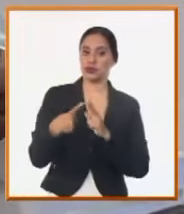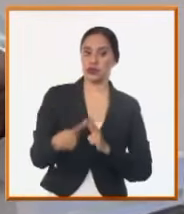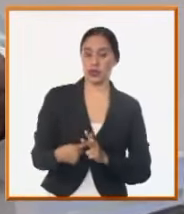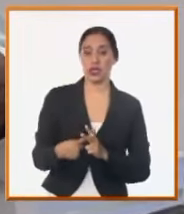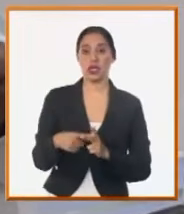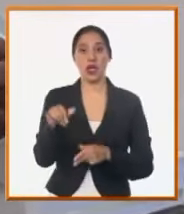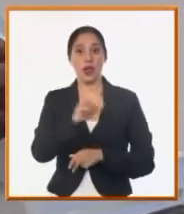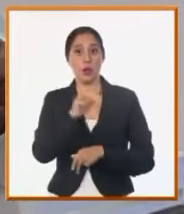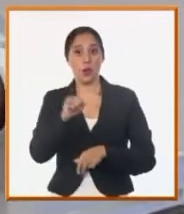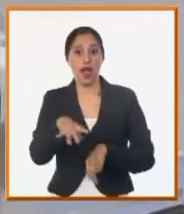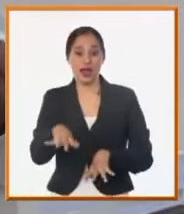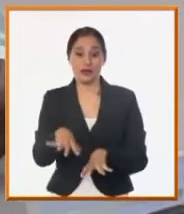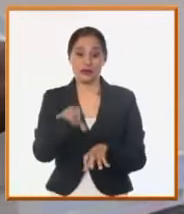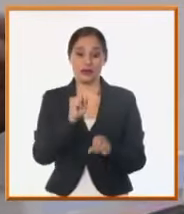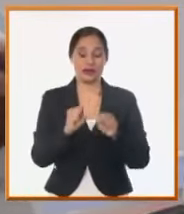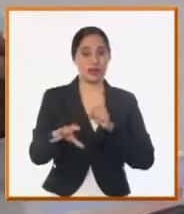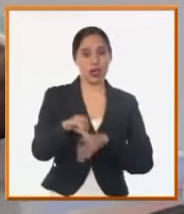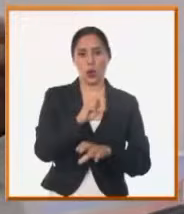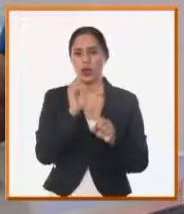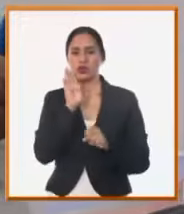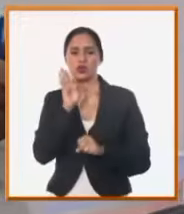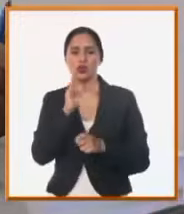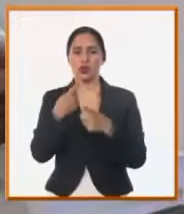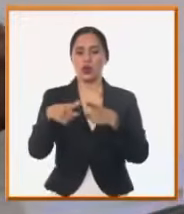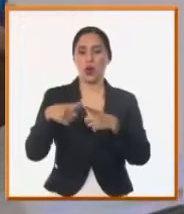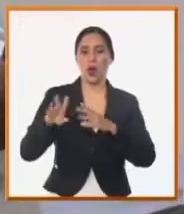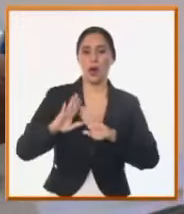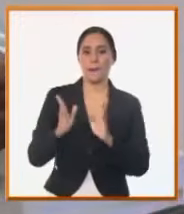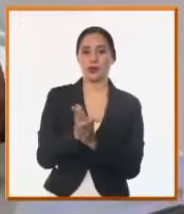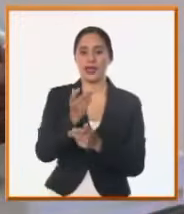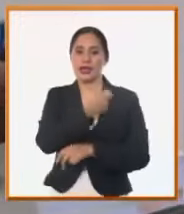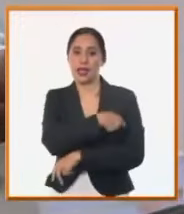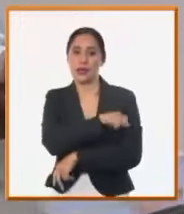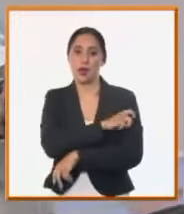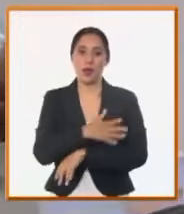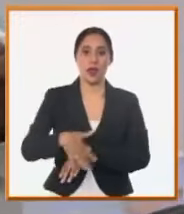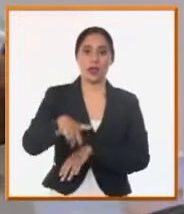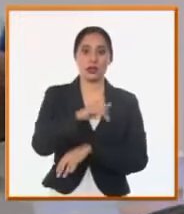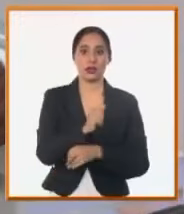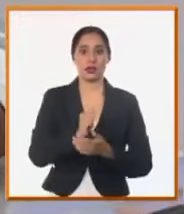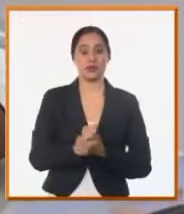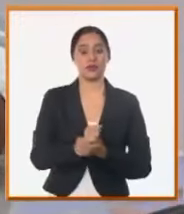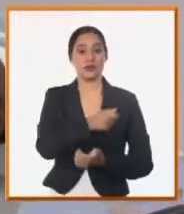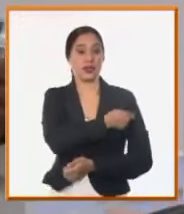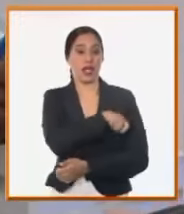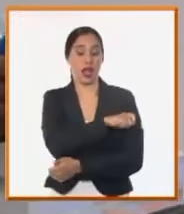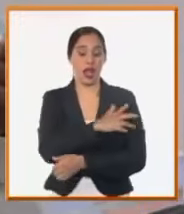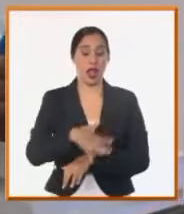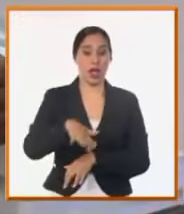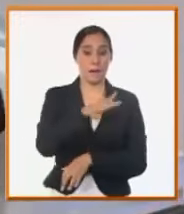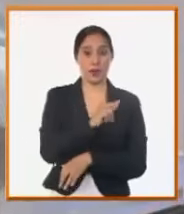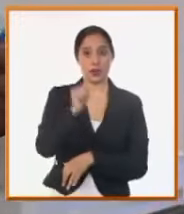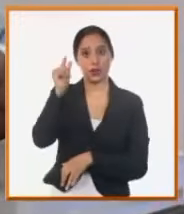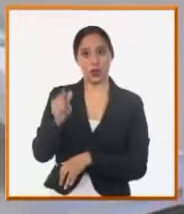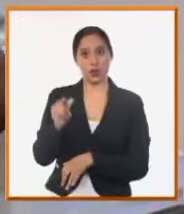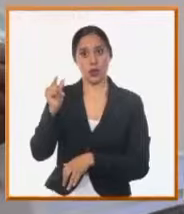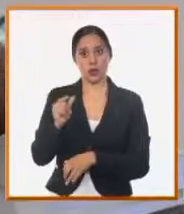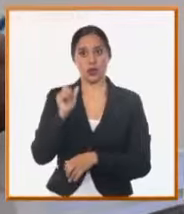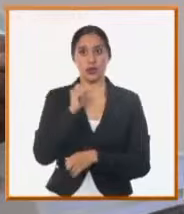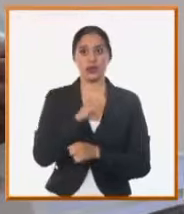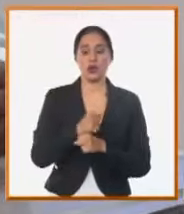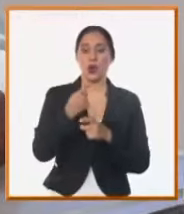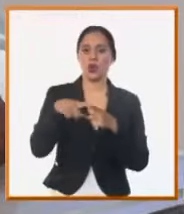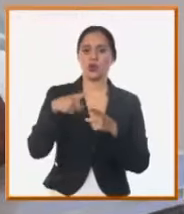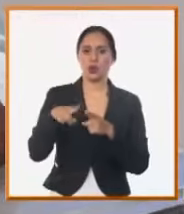recogida de desechos sólidos y con la indisciplina social de muchas veces la población invierte recursos de